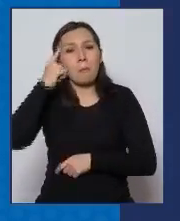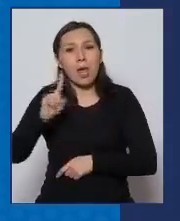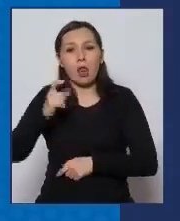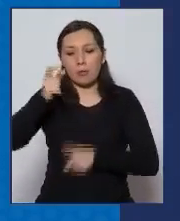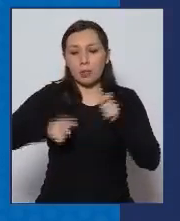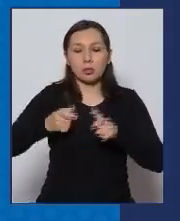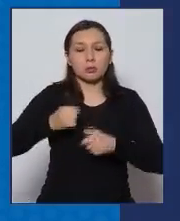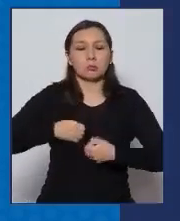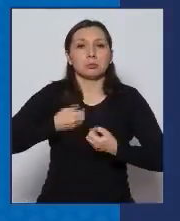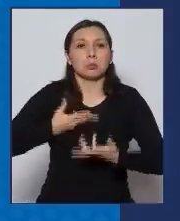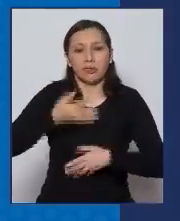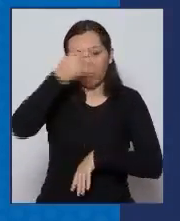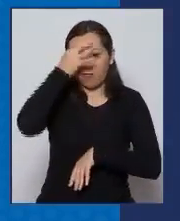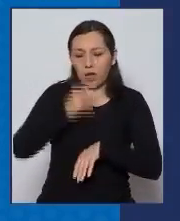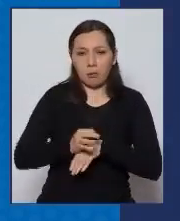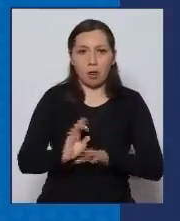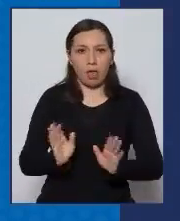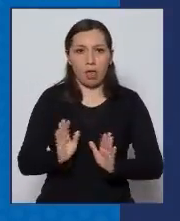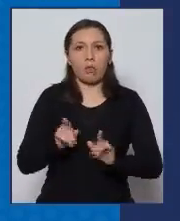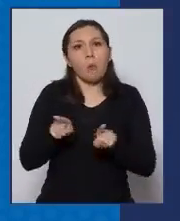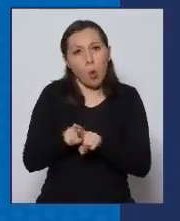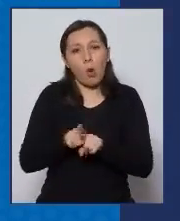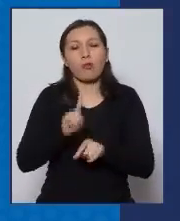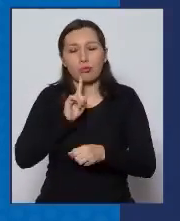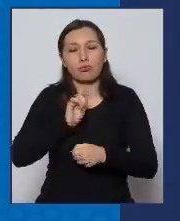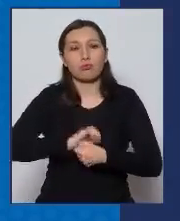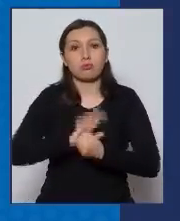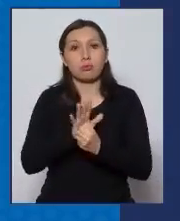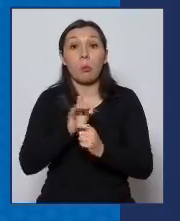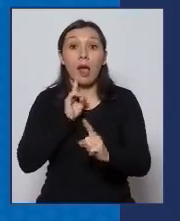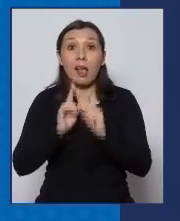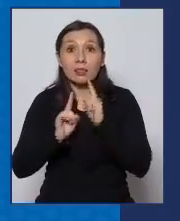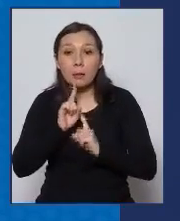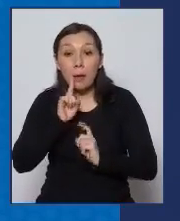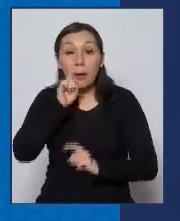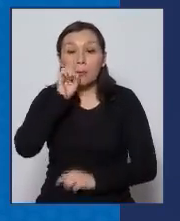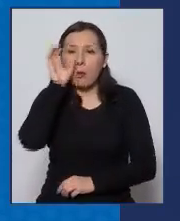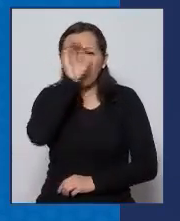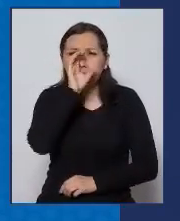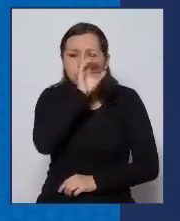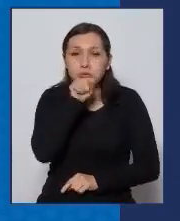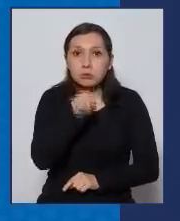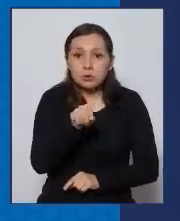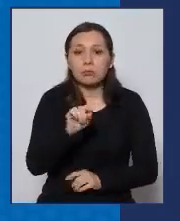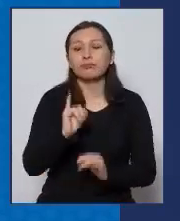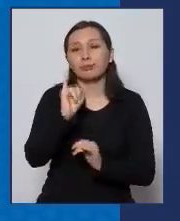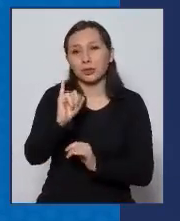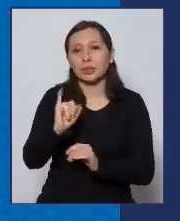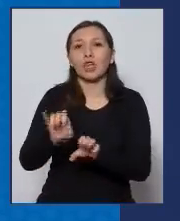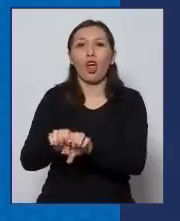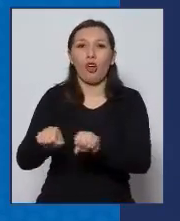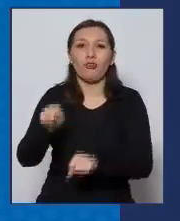no han desarrollado síntomas, pero a la luz del examen, en la búsqueda del examen de PCR,